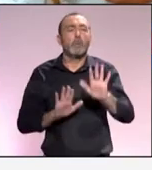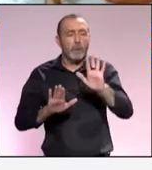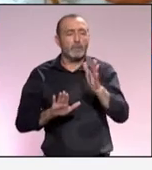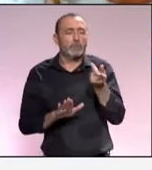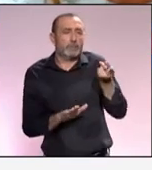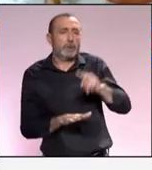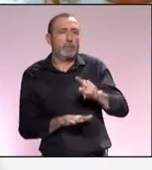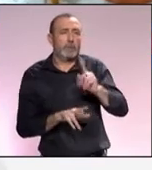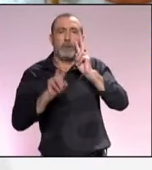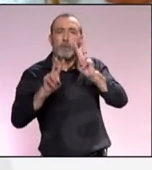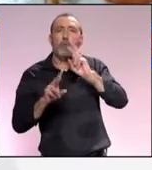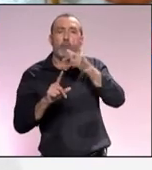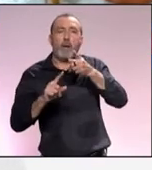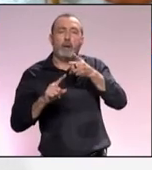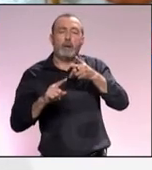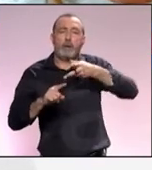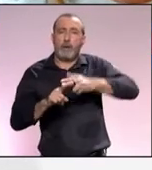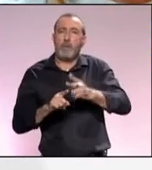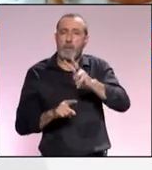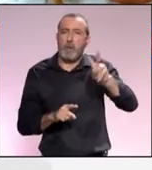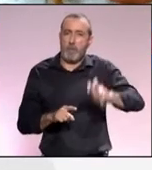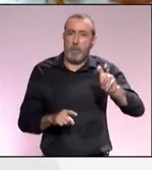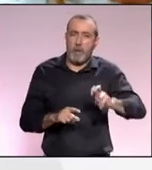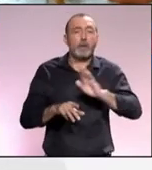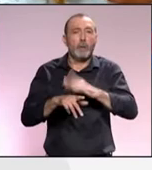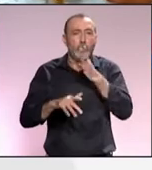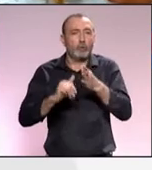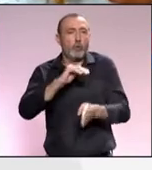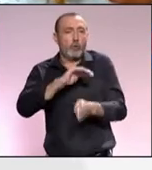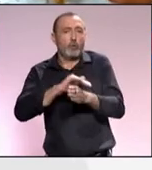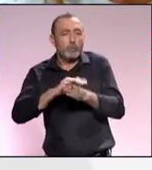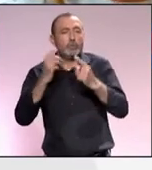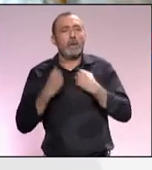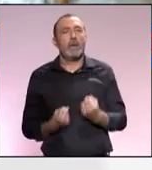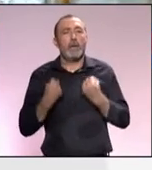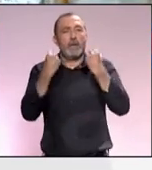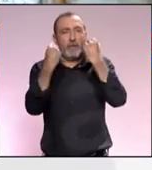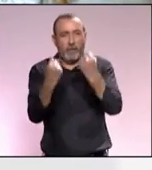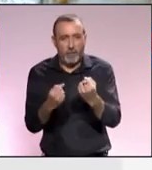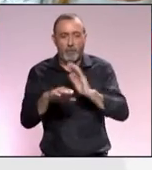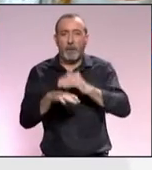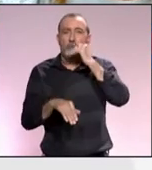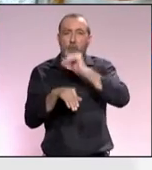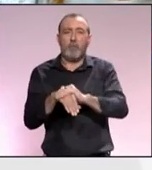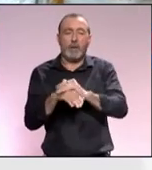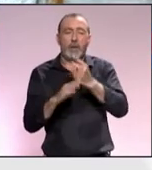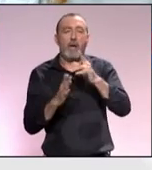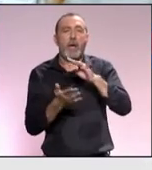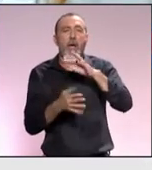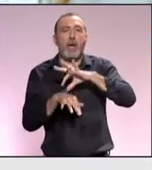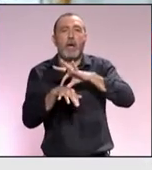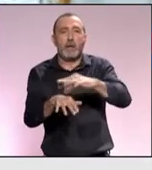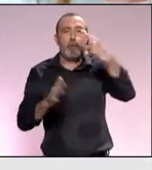pero también vemos esto como una herramienta muy útil y continuamos esforzándonos para cumplir con la agenda